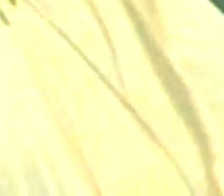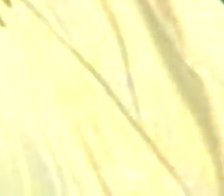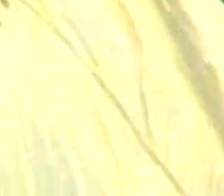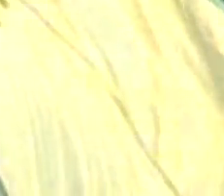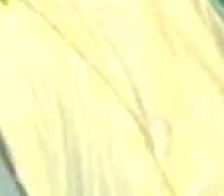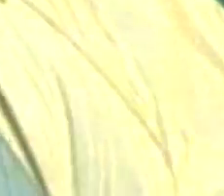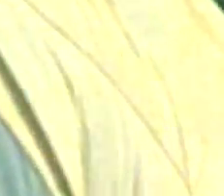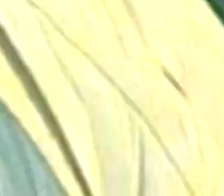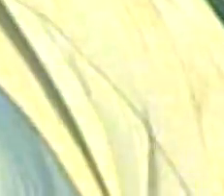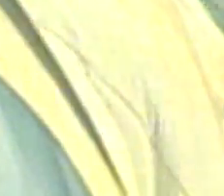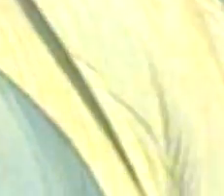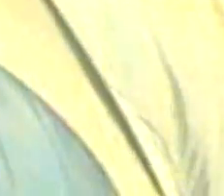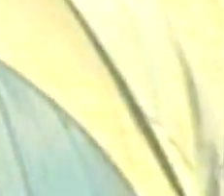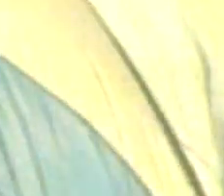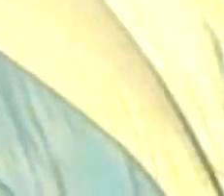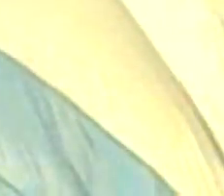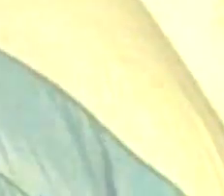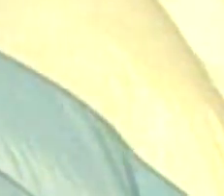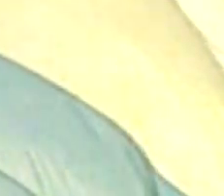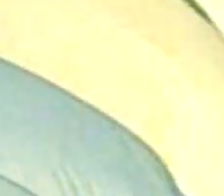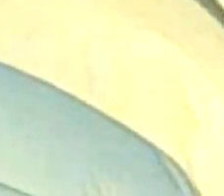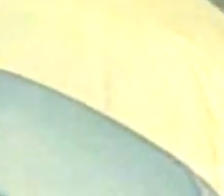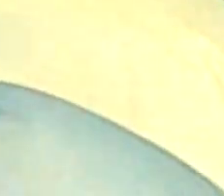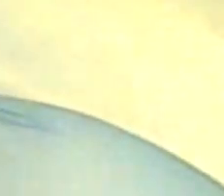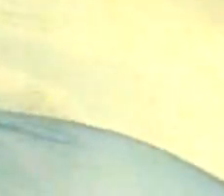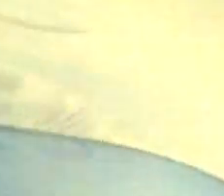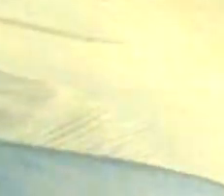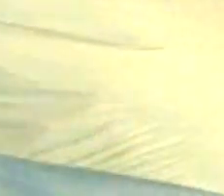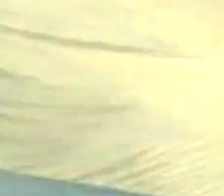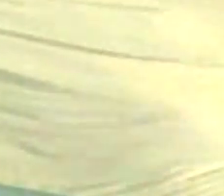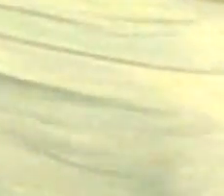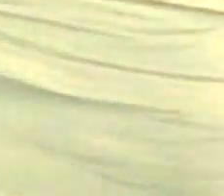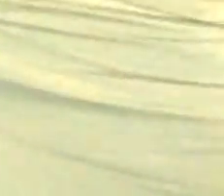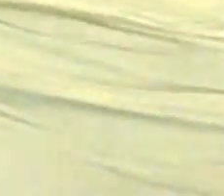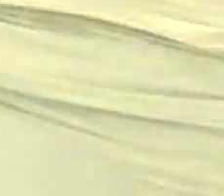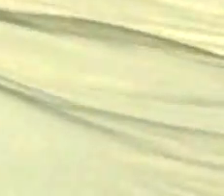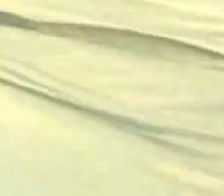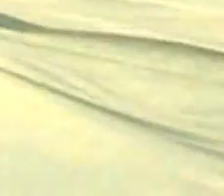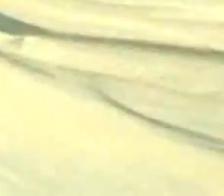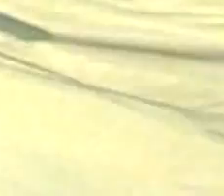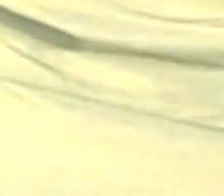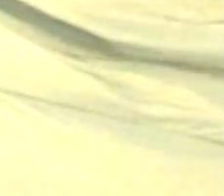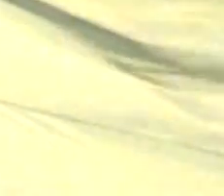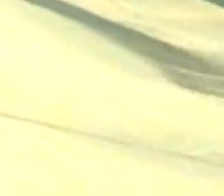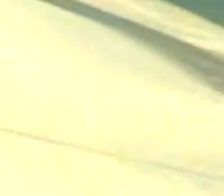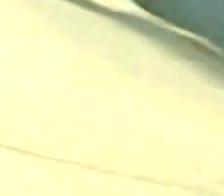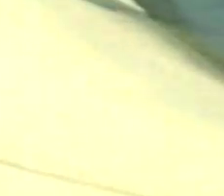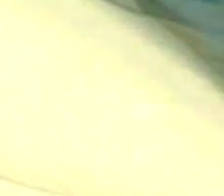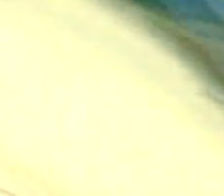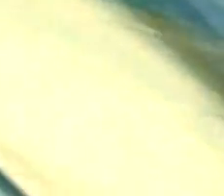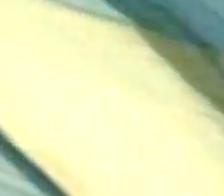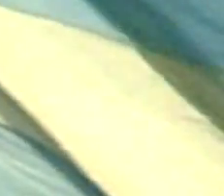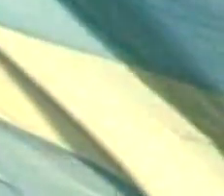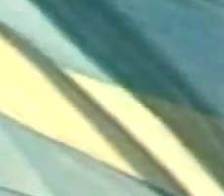conmemoración del Bicentenario de la Revolución de Mayo. Desde Vicente López, provincia de Buenos Aires,